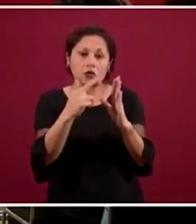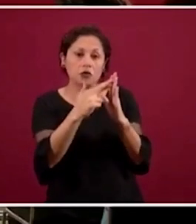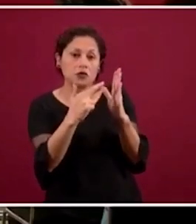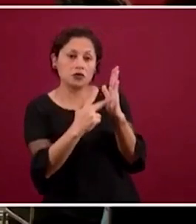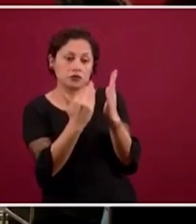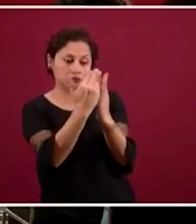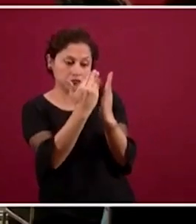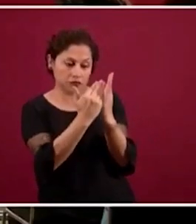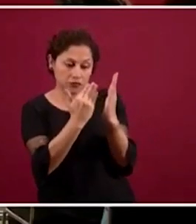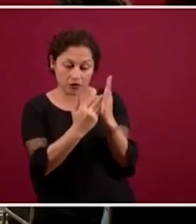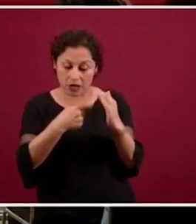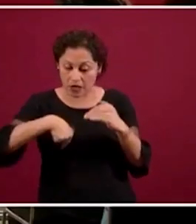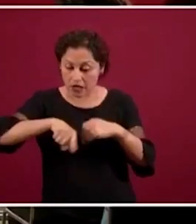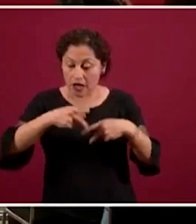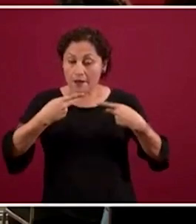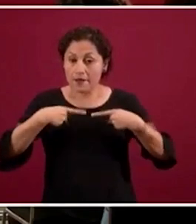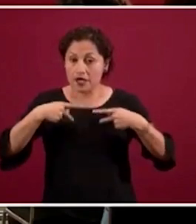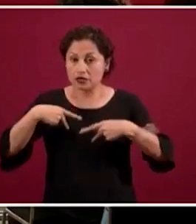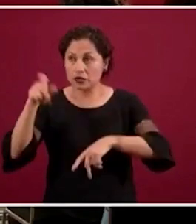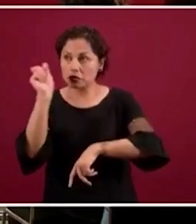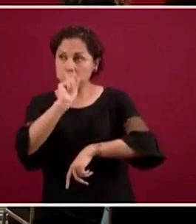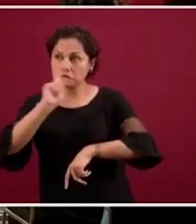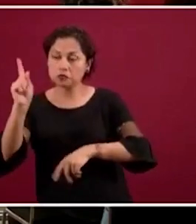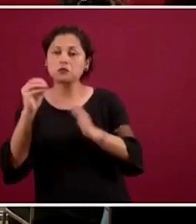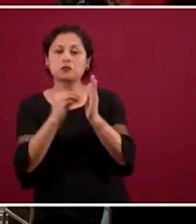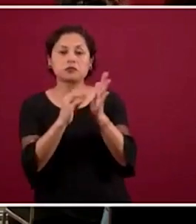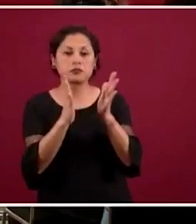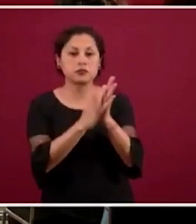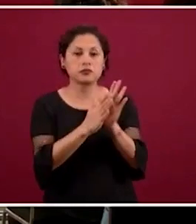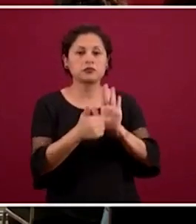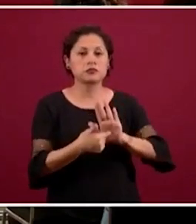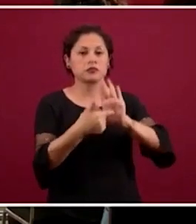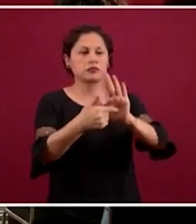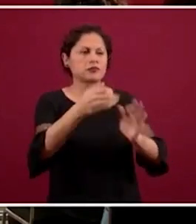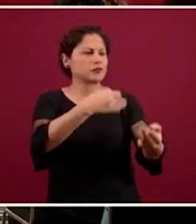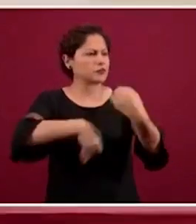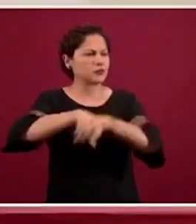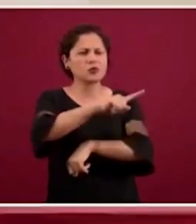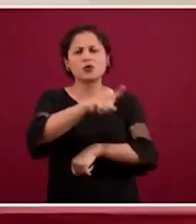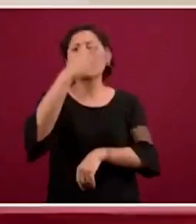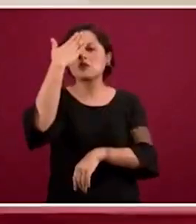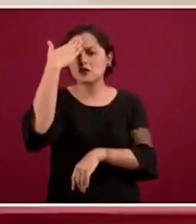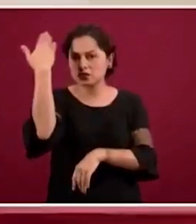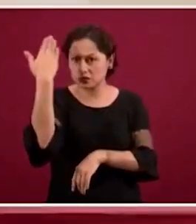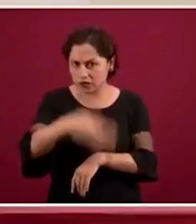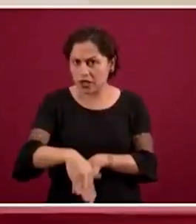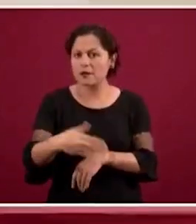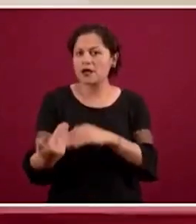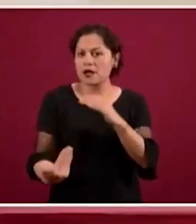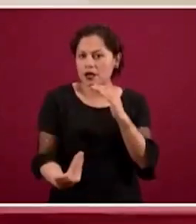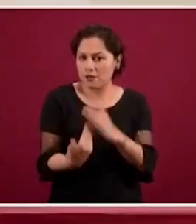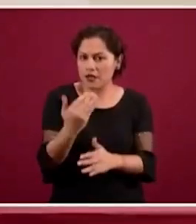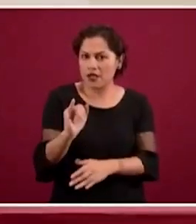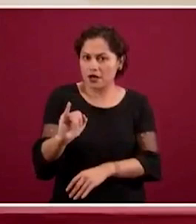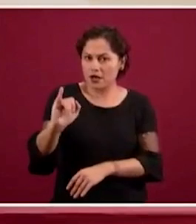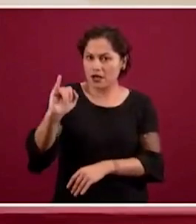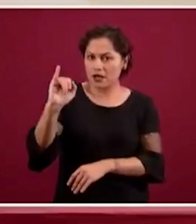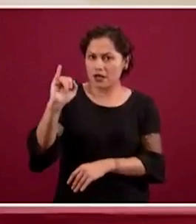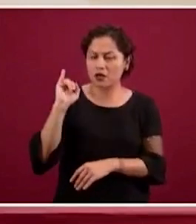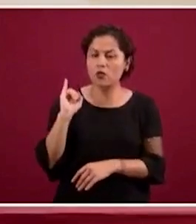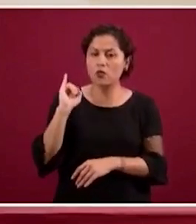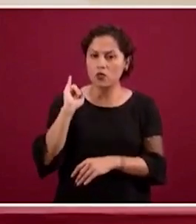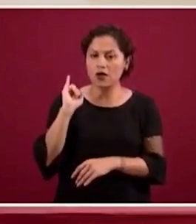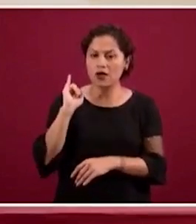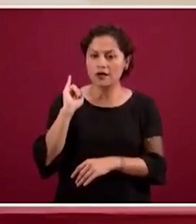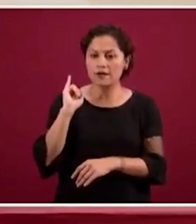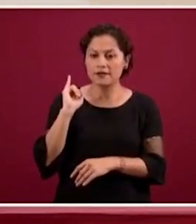el grupo científico, recomendaciones que todos y todas conocen, porque las presentamos en este espacio en la mañana, el jueves próximo pasado,